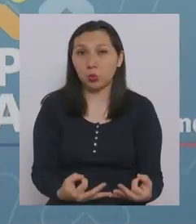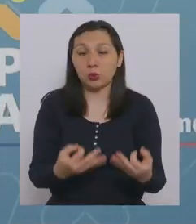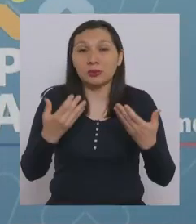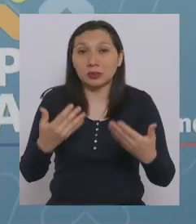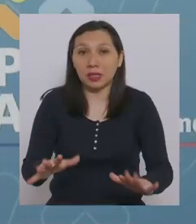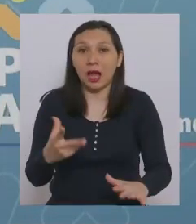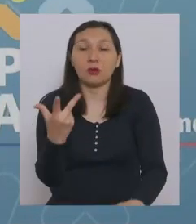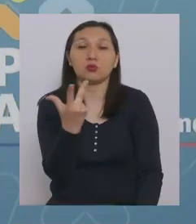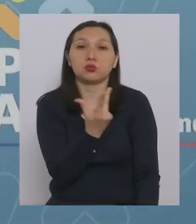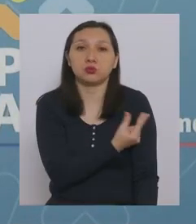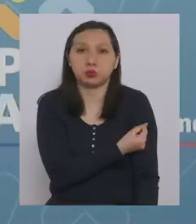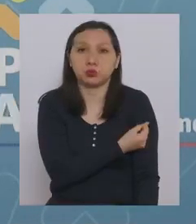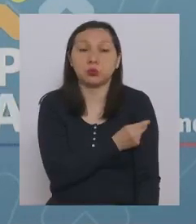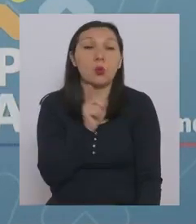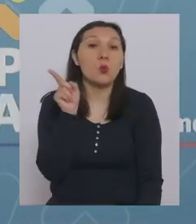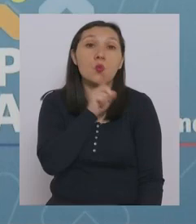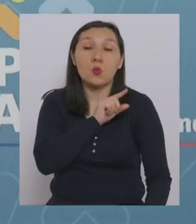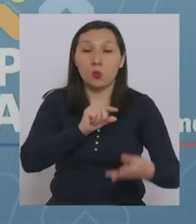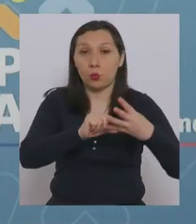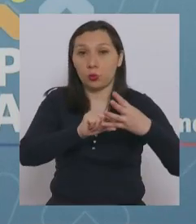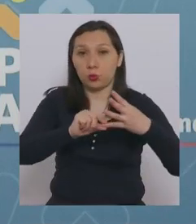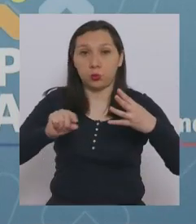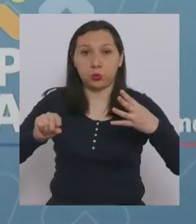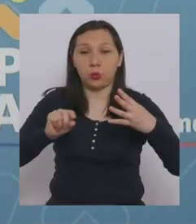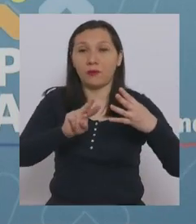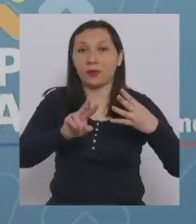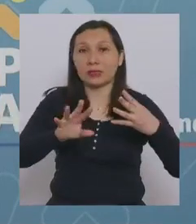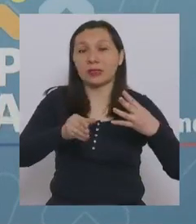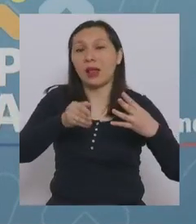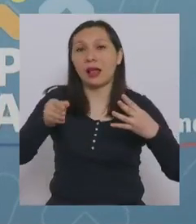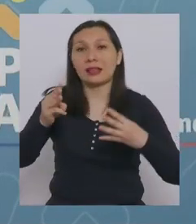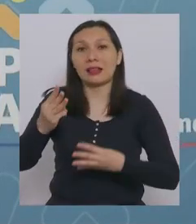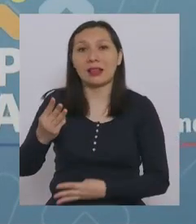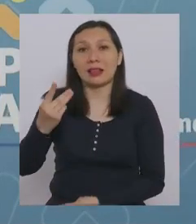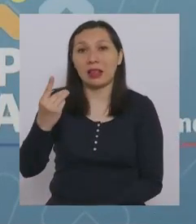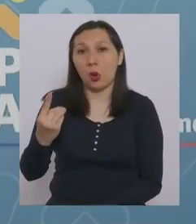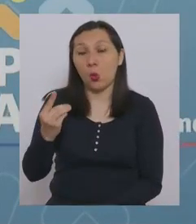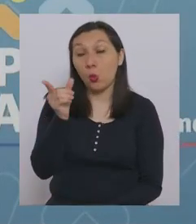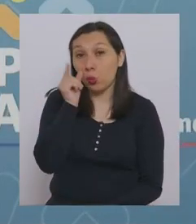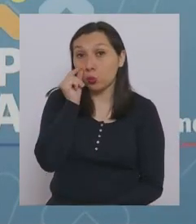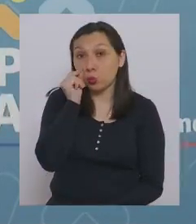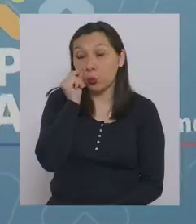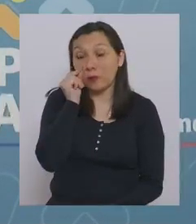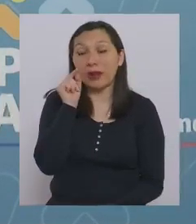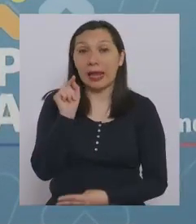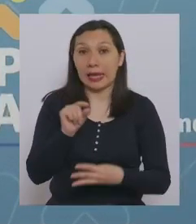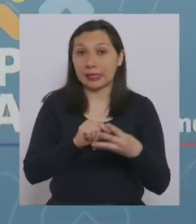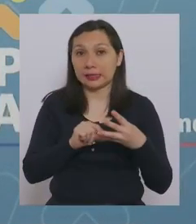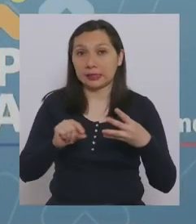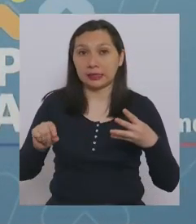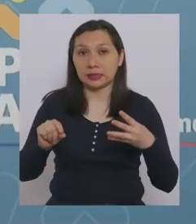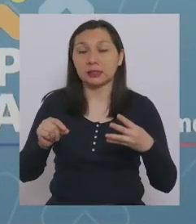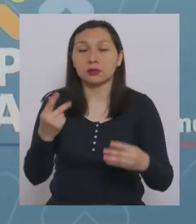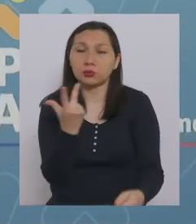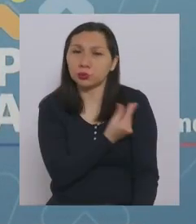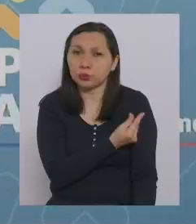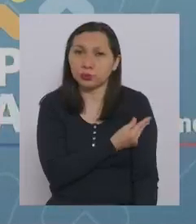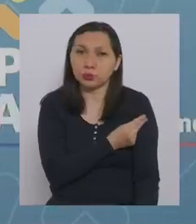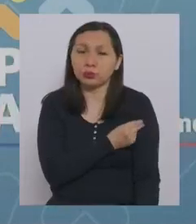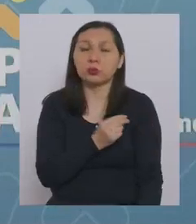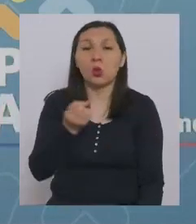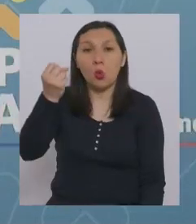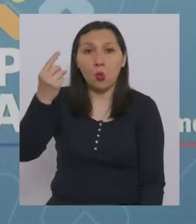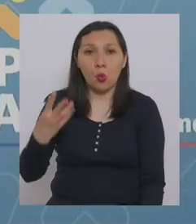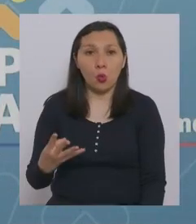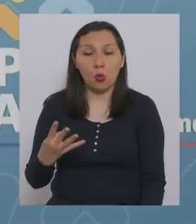aplicadas durante la última semana, entre el 25 y el 31 de octubre, alcanzó a una